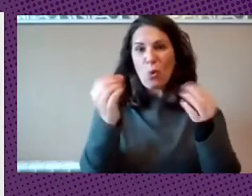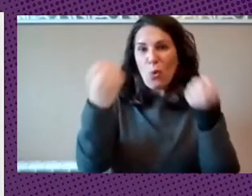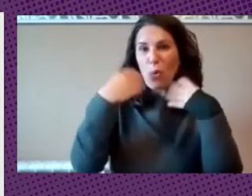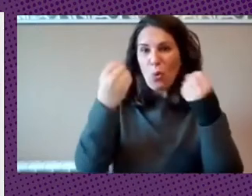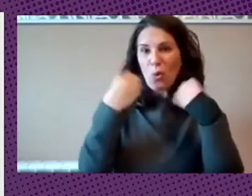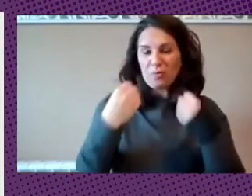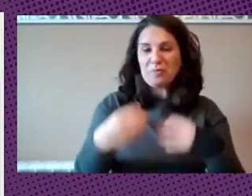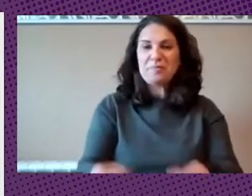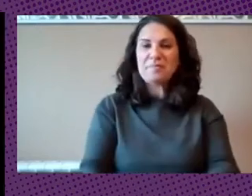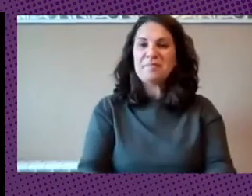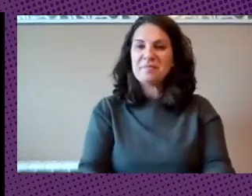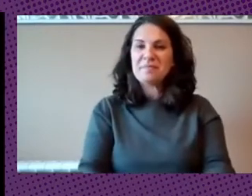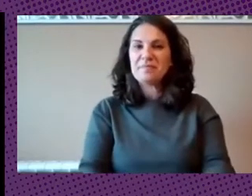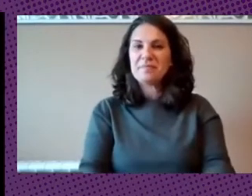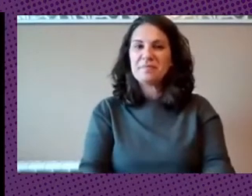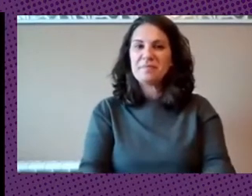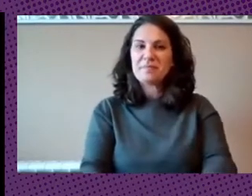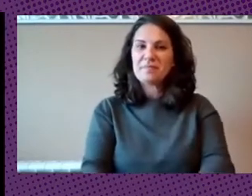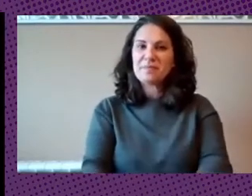y aportes